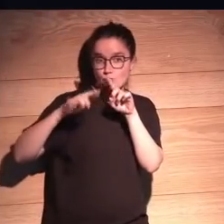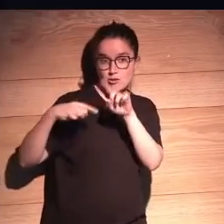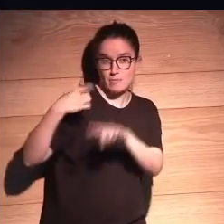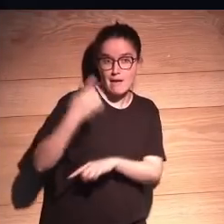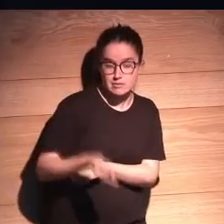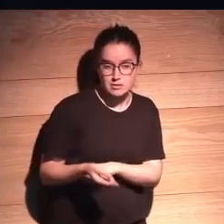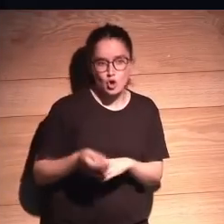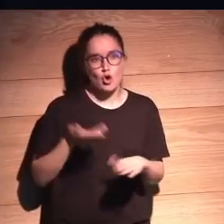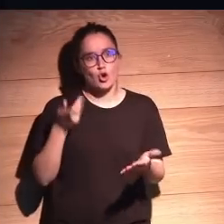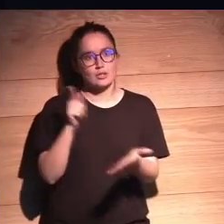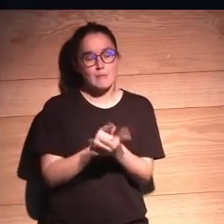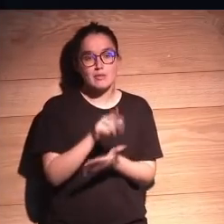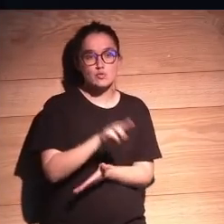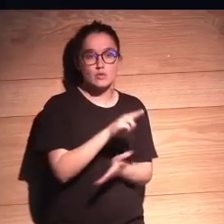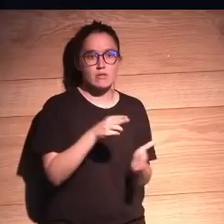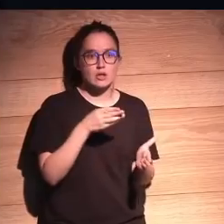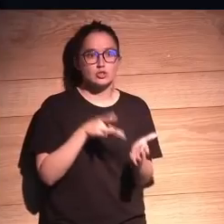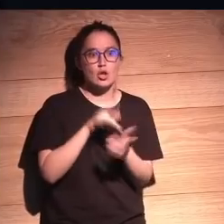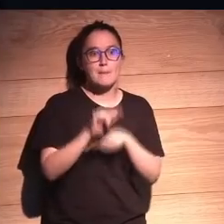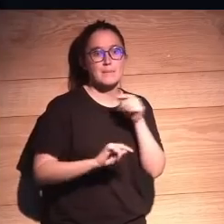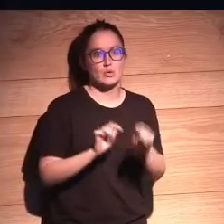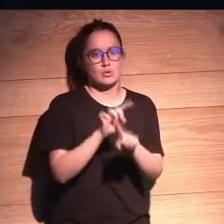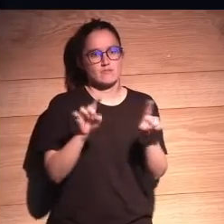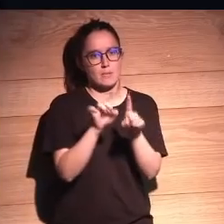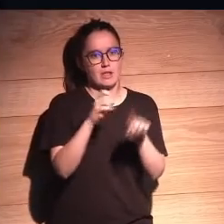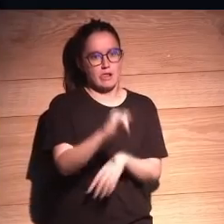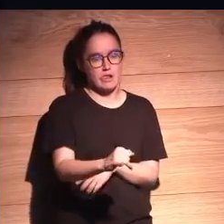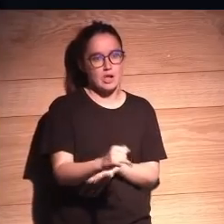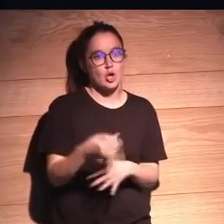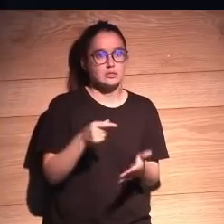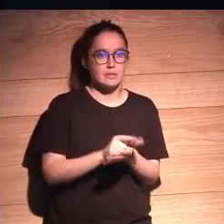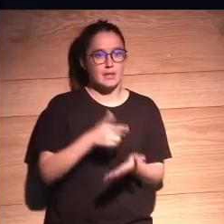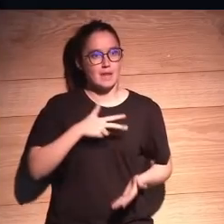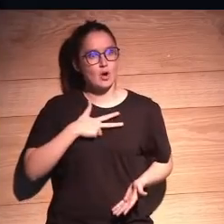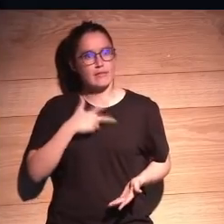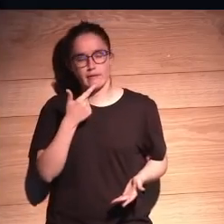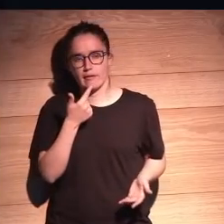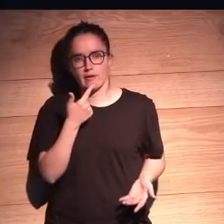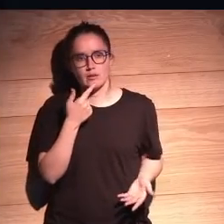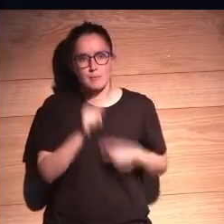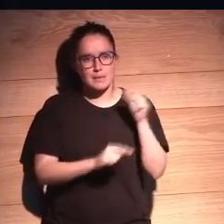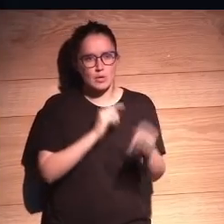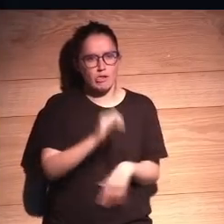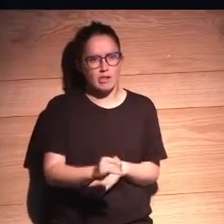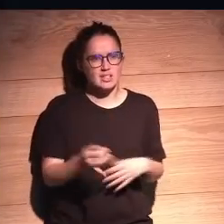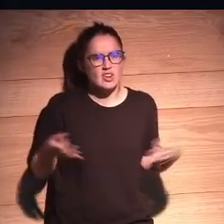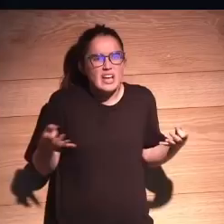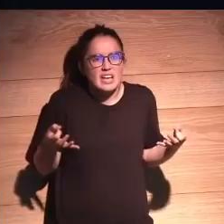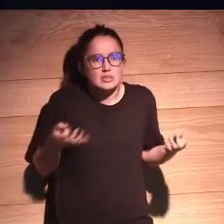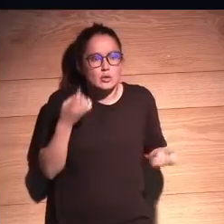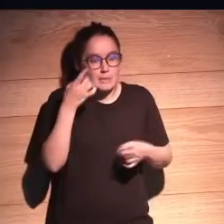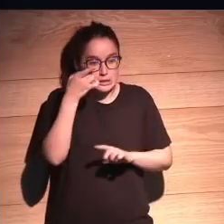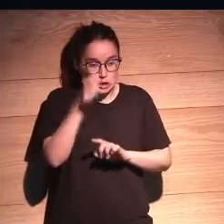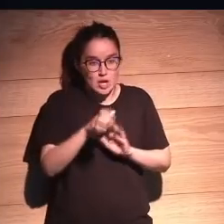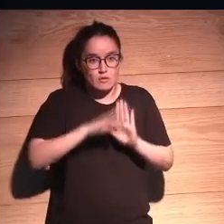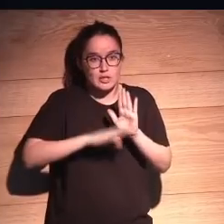volví al CERN y habían virus informáticos y volví a mi abogado y digo oye que hay virus dice ¿qué es eso? digo pues alguien